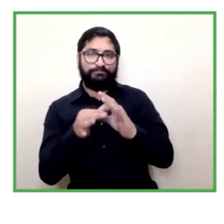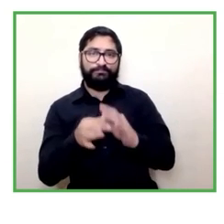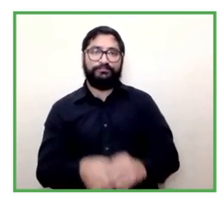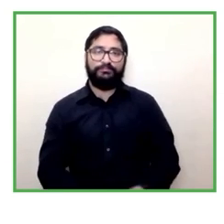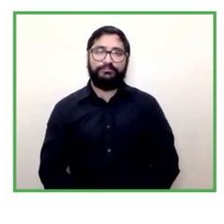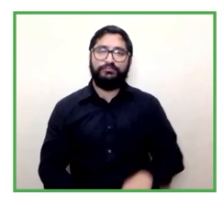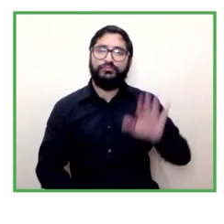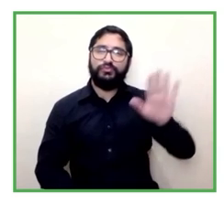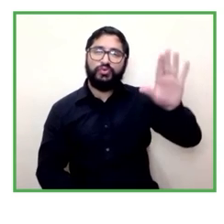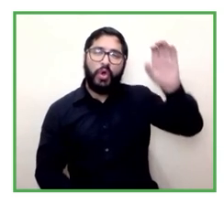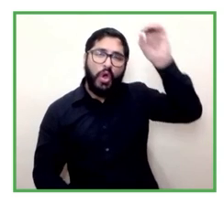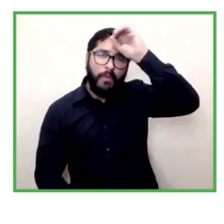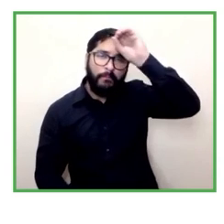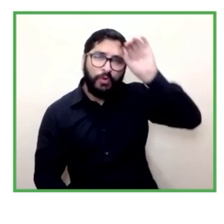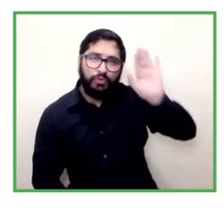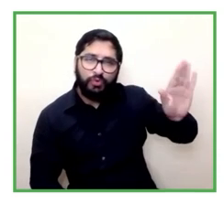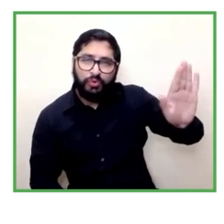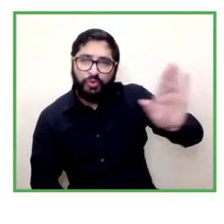mundo del trabajo